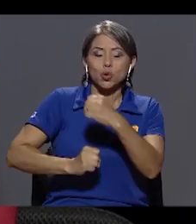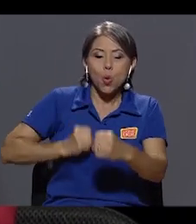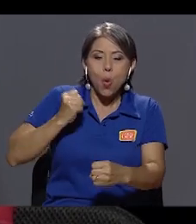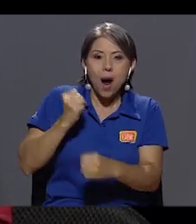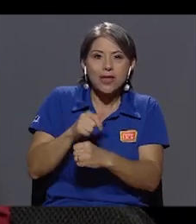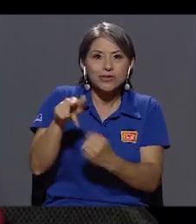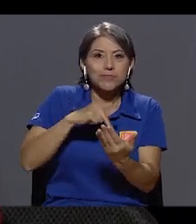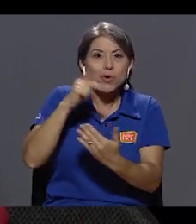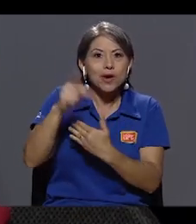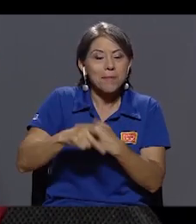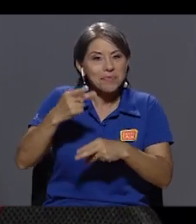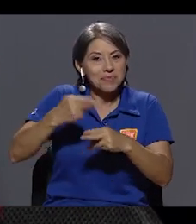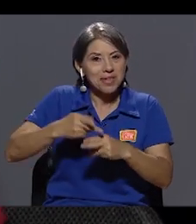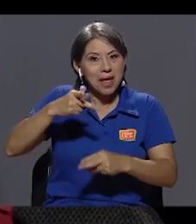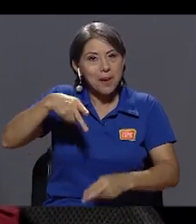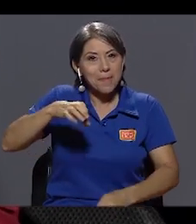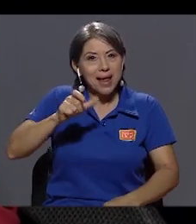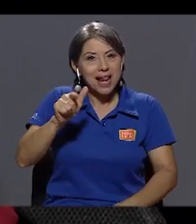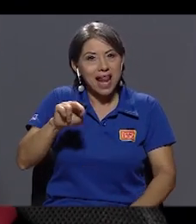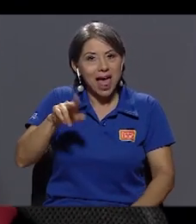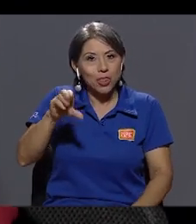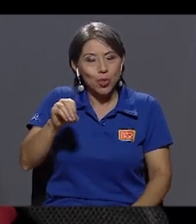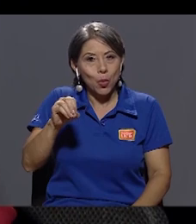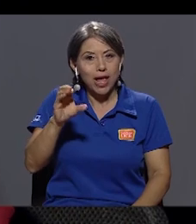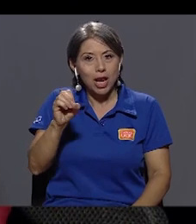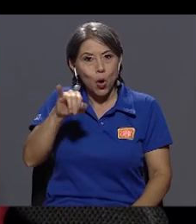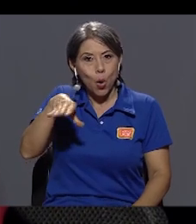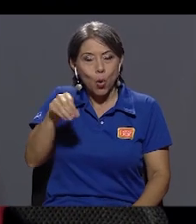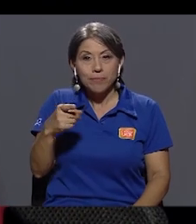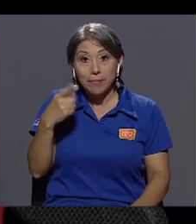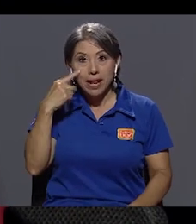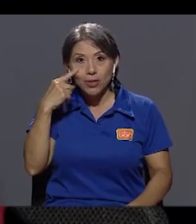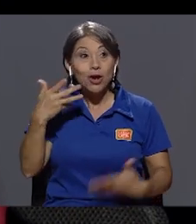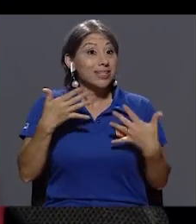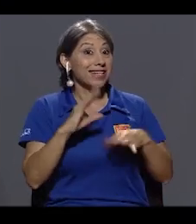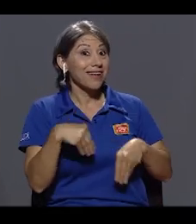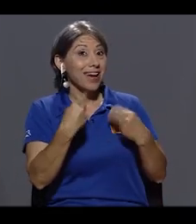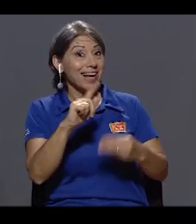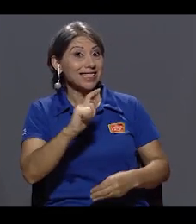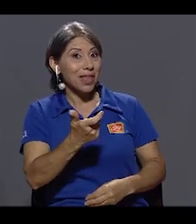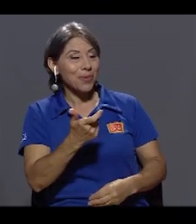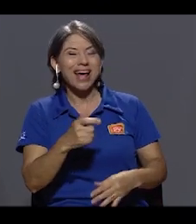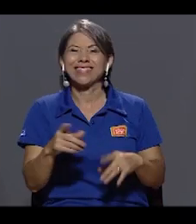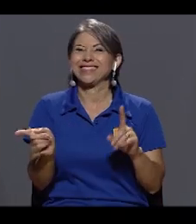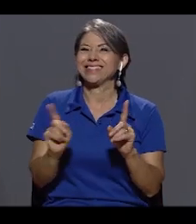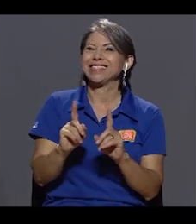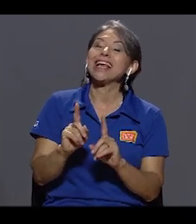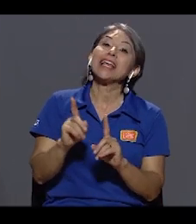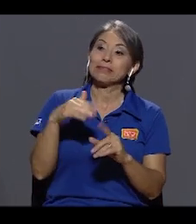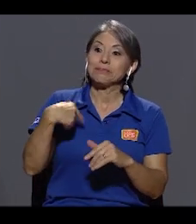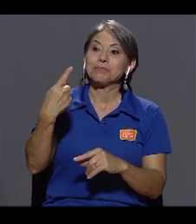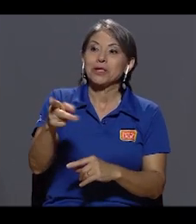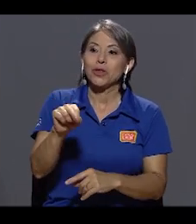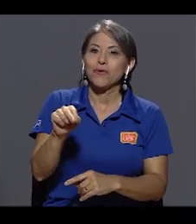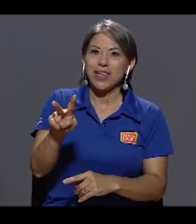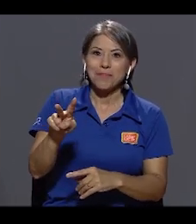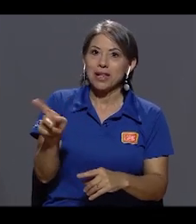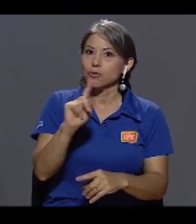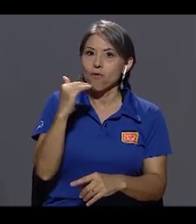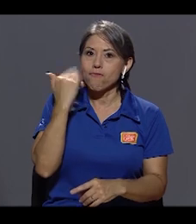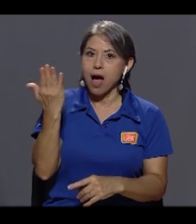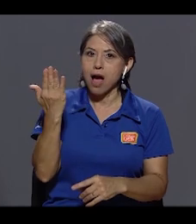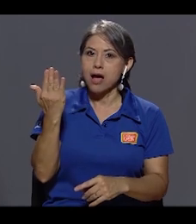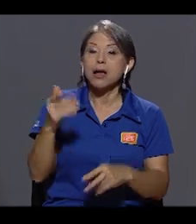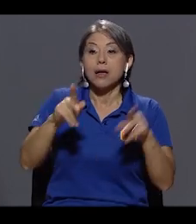tener Pelando el Ojo. Y no ha sido nada fácil, como usted sabe, que está en los medios. Ya le van a dar la cédula. Exactamente. Ya sacamos la cédula ahora en noviembre. Entonces,